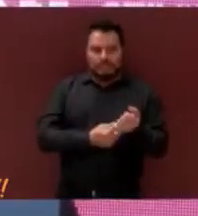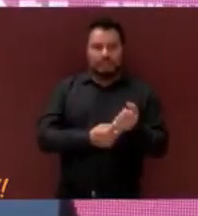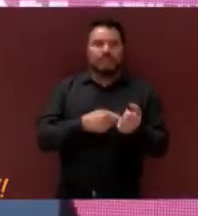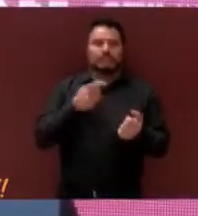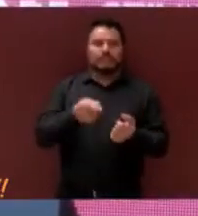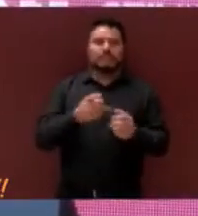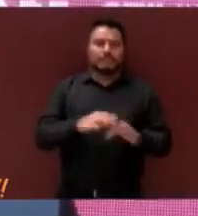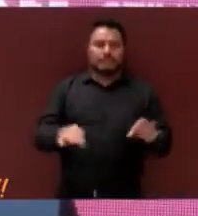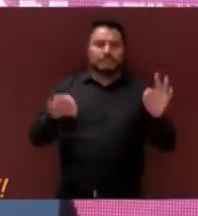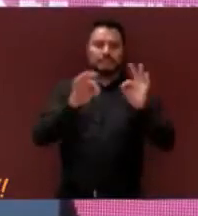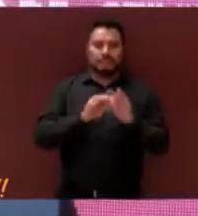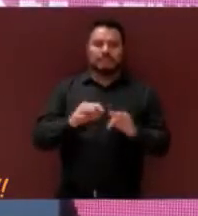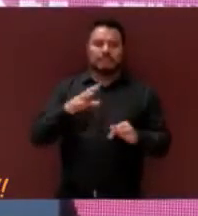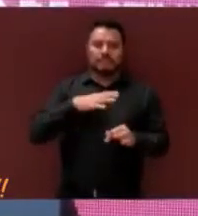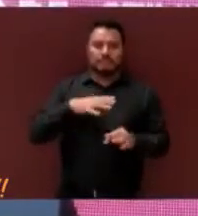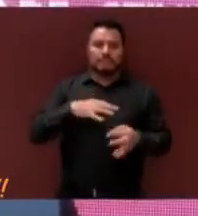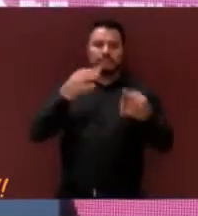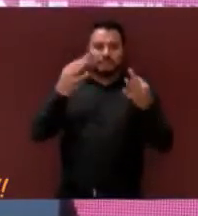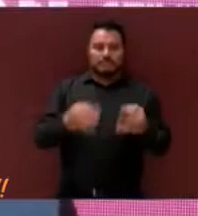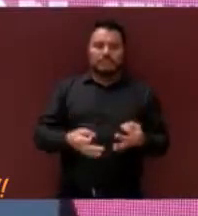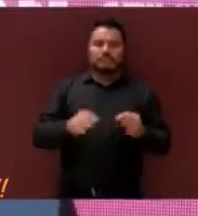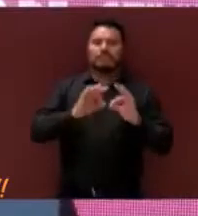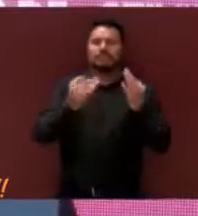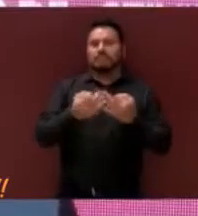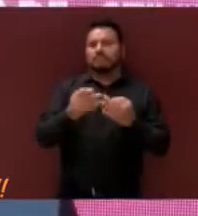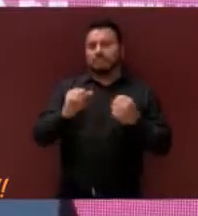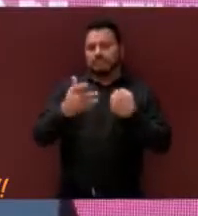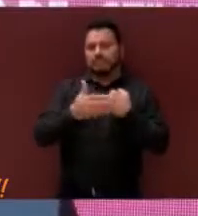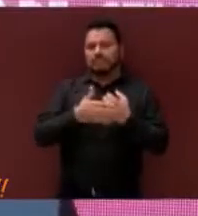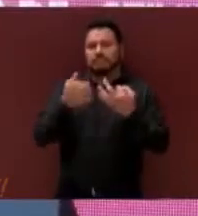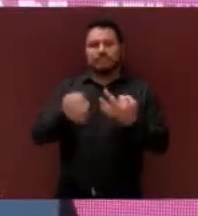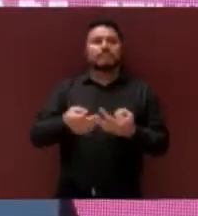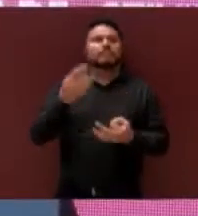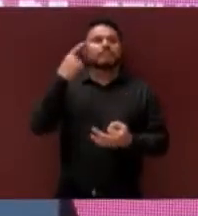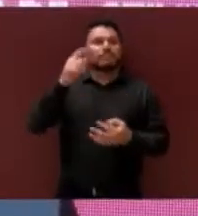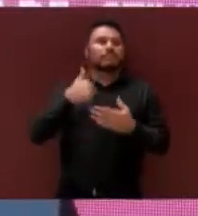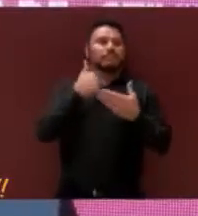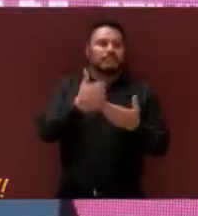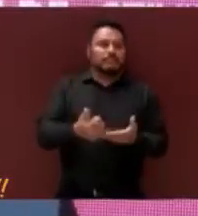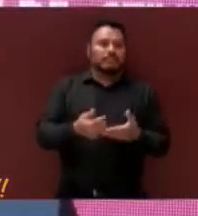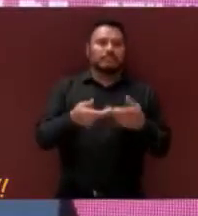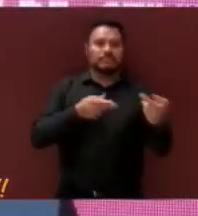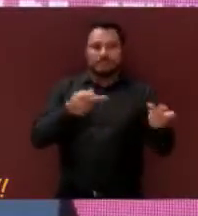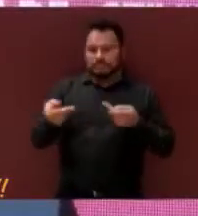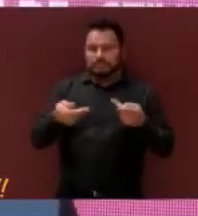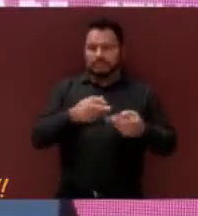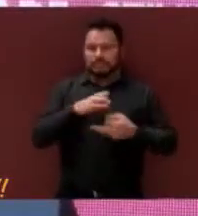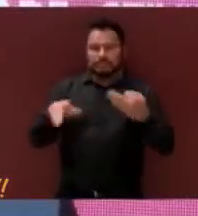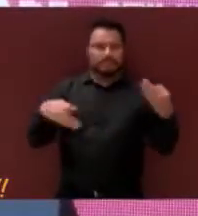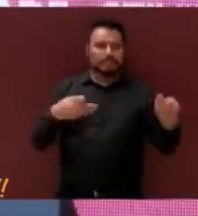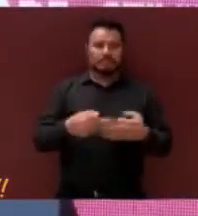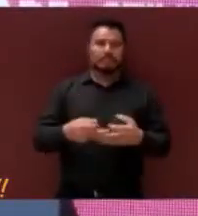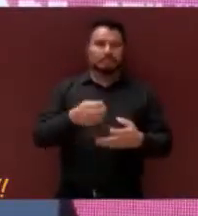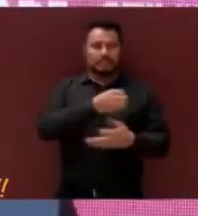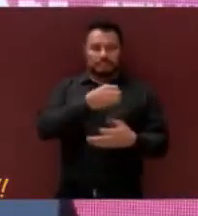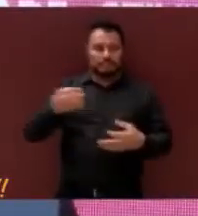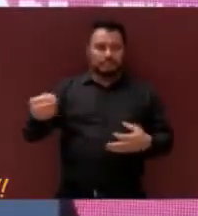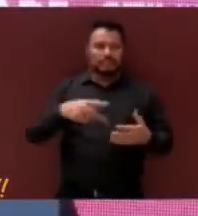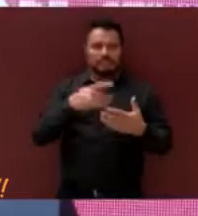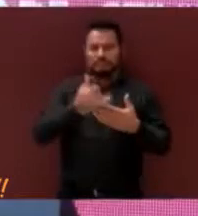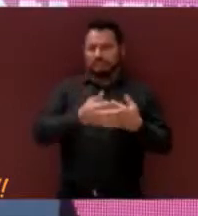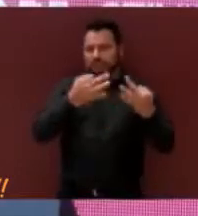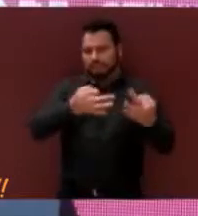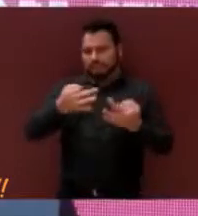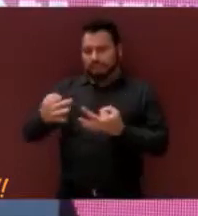importante establecer un sólido esquema administrativo que nos permitiera planificar y organizar todos nuestros proyectos,